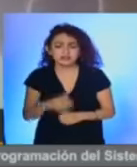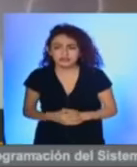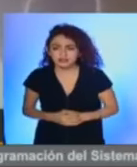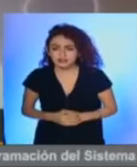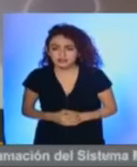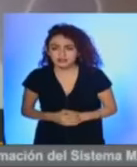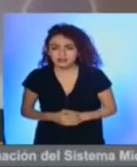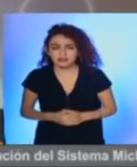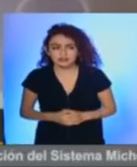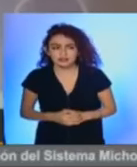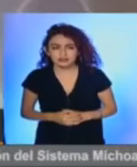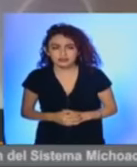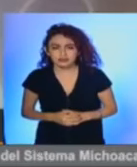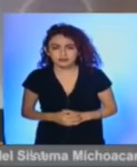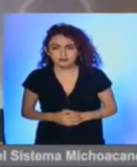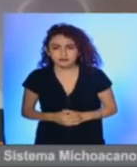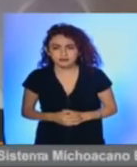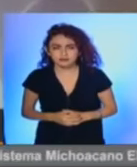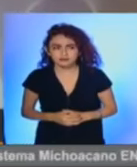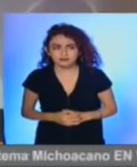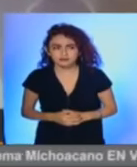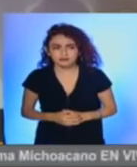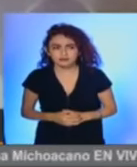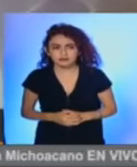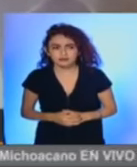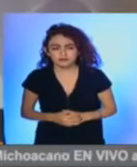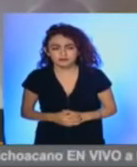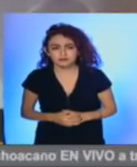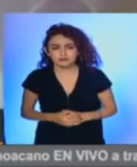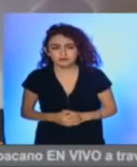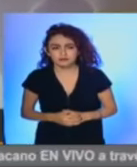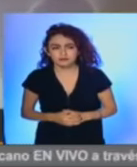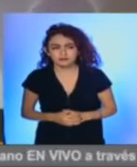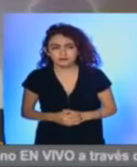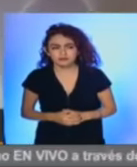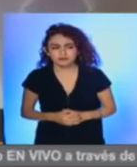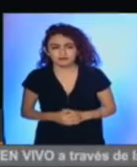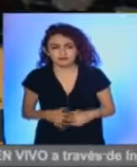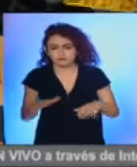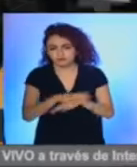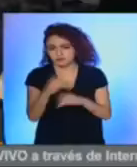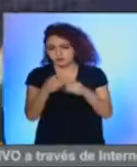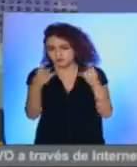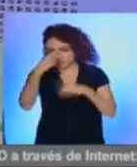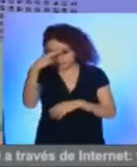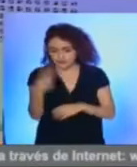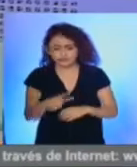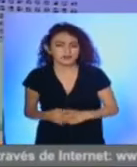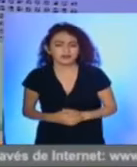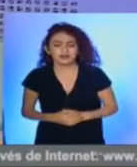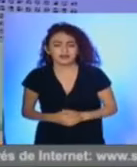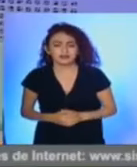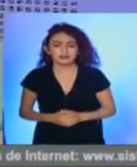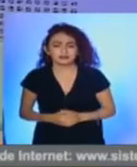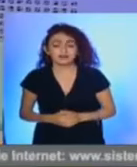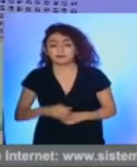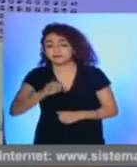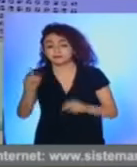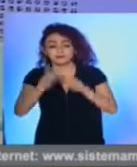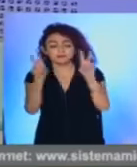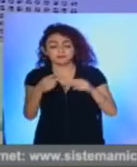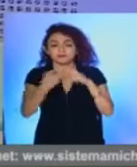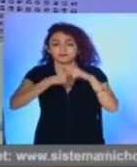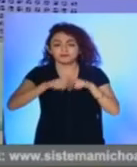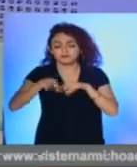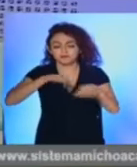dijeron en otros temas